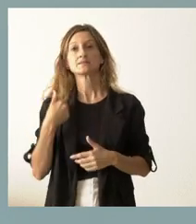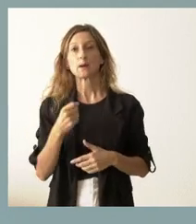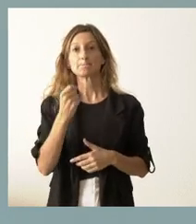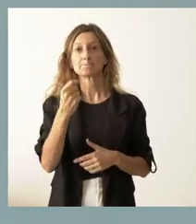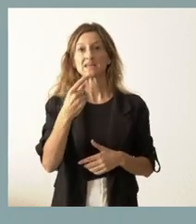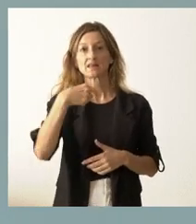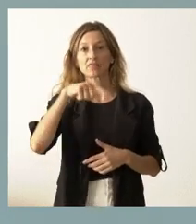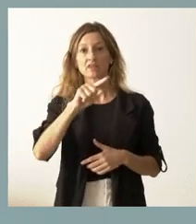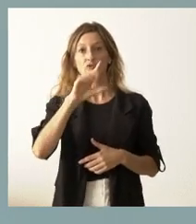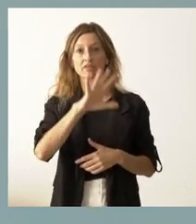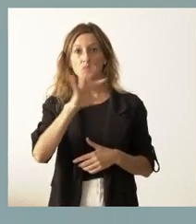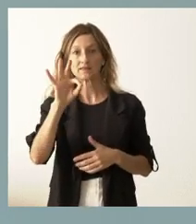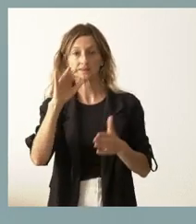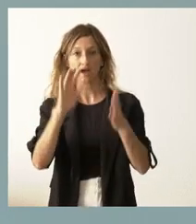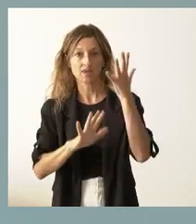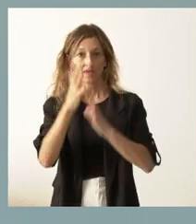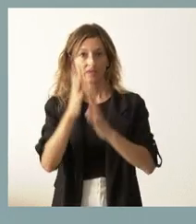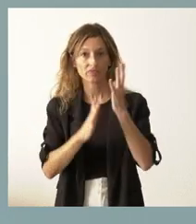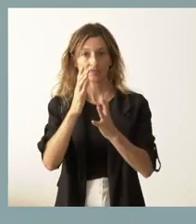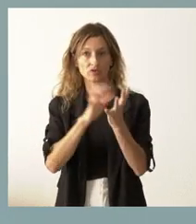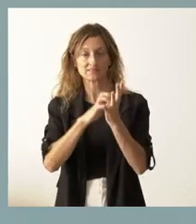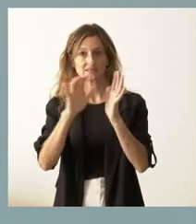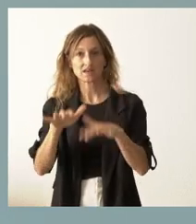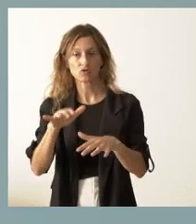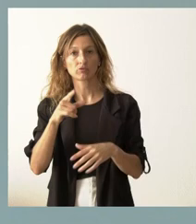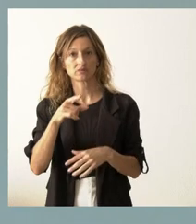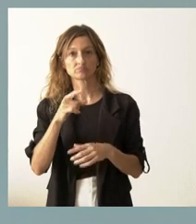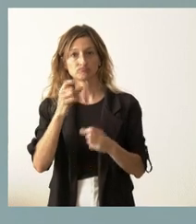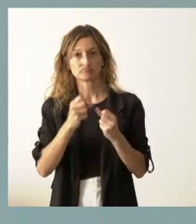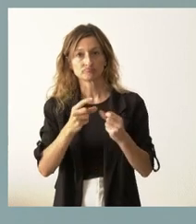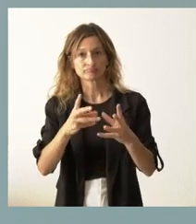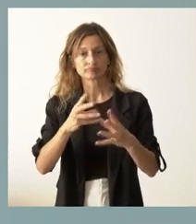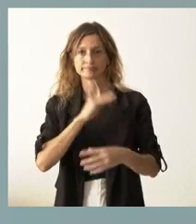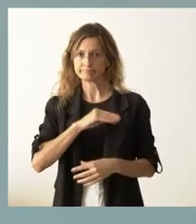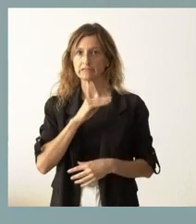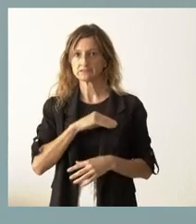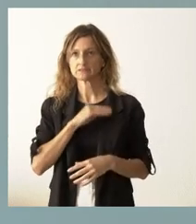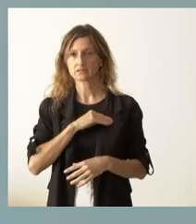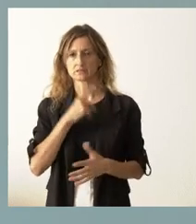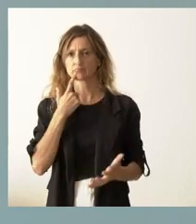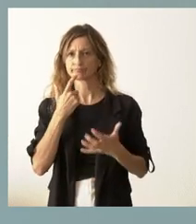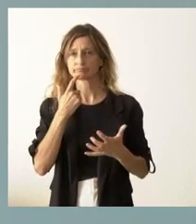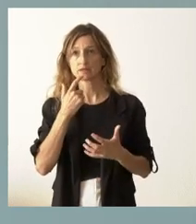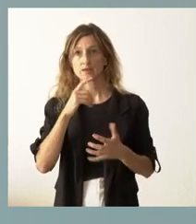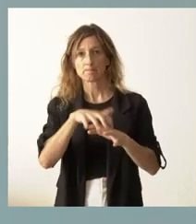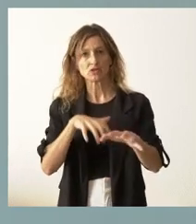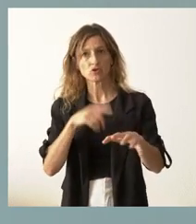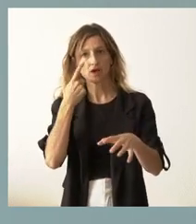.150 incendios en Castilla y León, que es una cifra muy notable. La mayor parte de ellos han sido